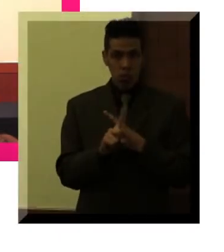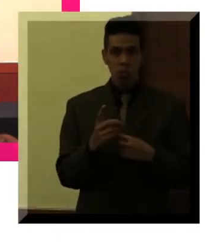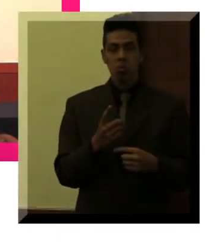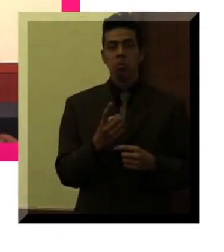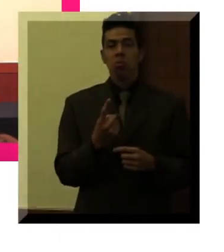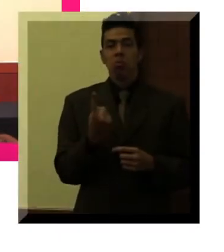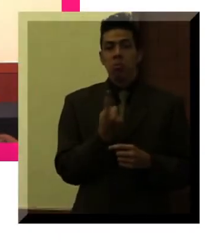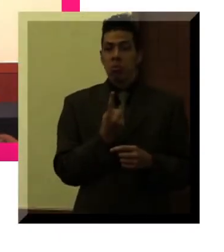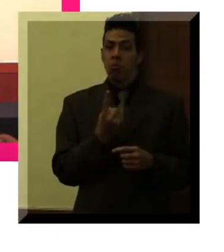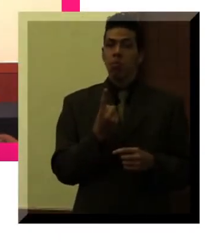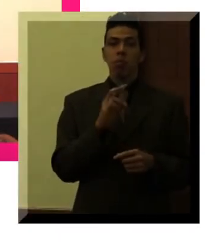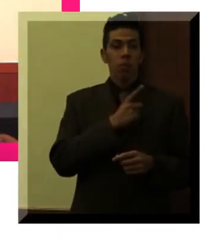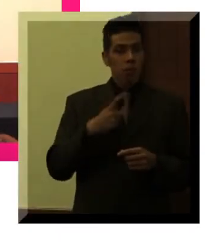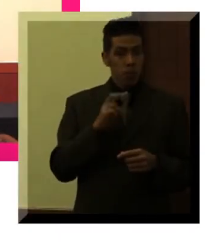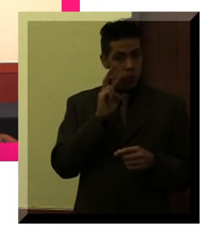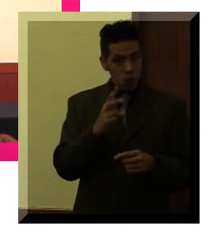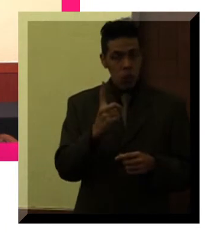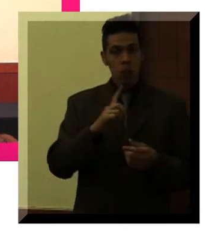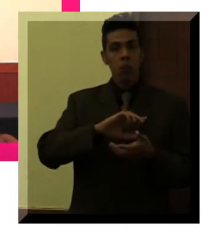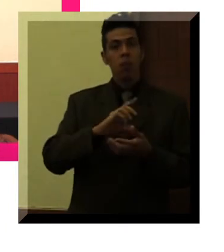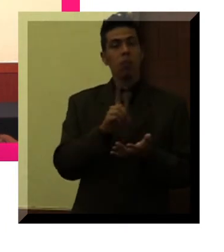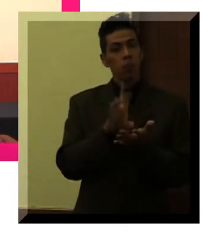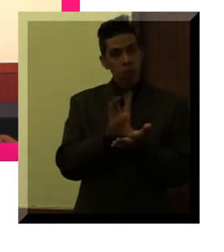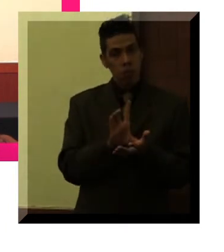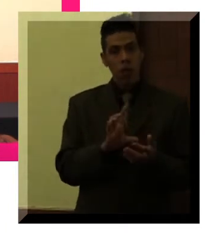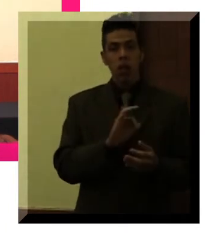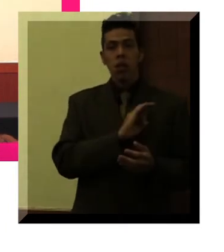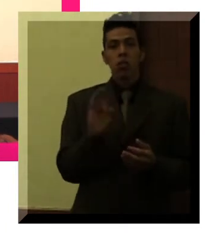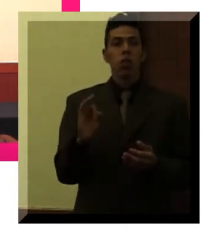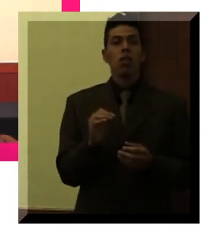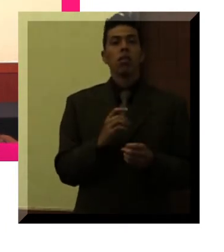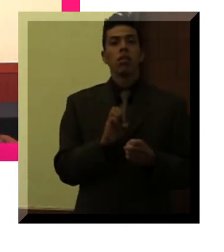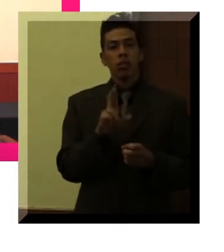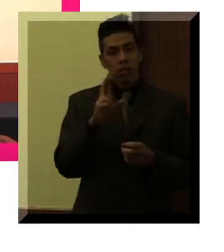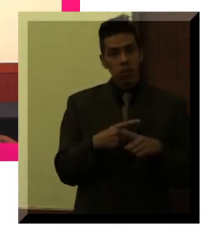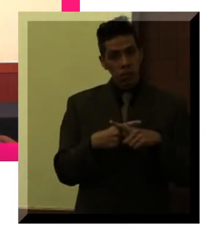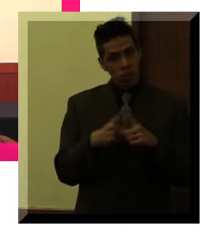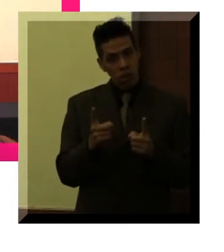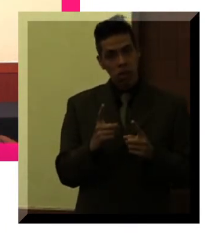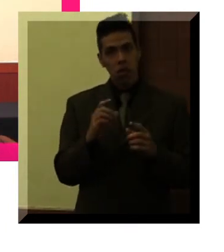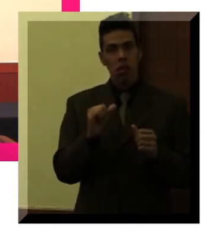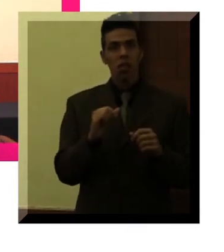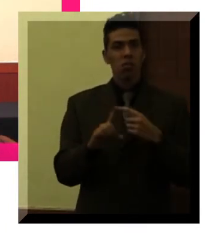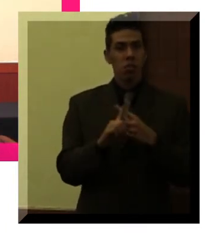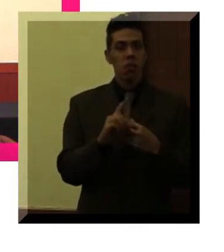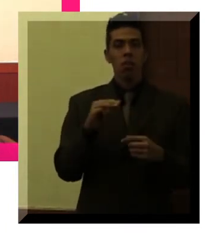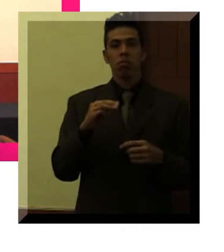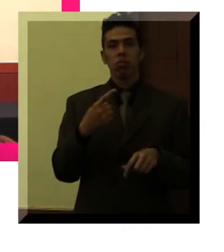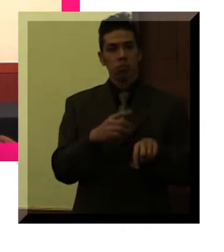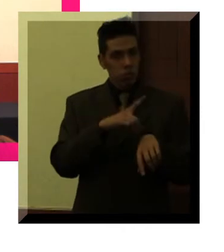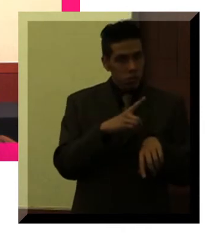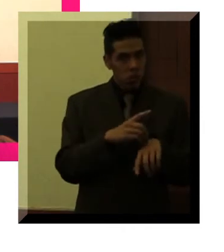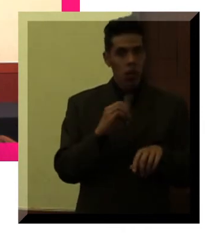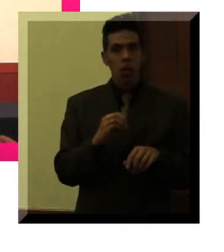Tenemos un problema también de que tengamos que probar la discapacidad. Porque probar la discapacidad nos lleva, otra vez, a un